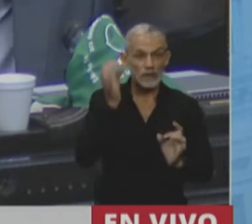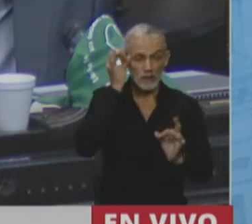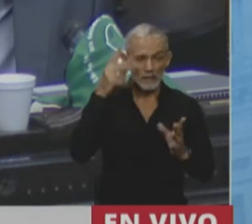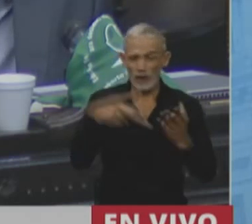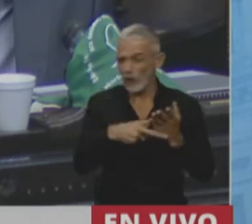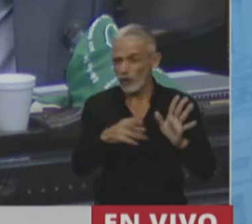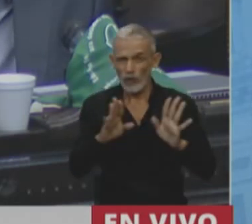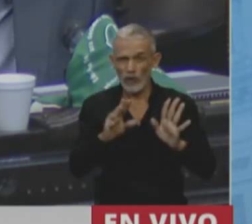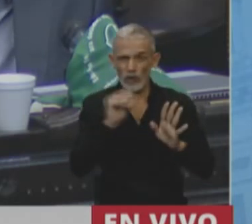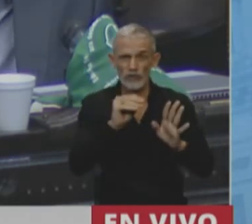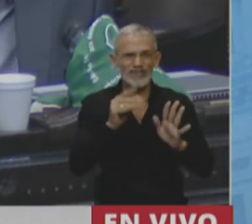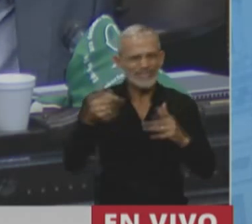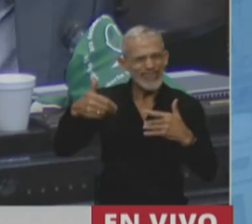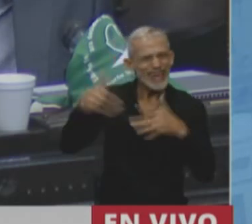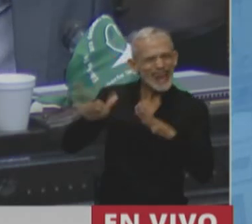sí, déjela, por favor.